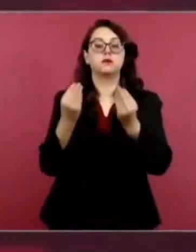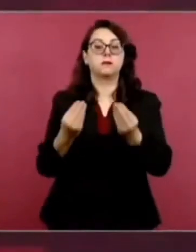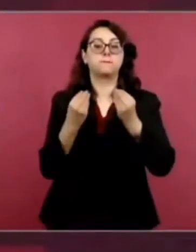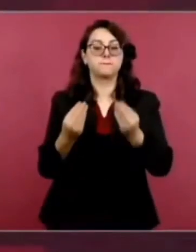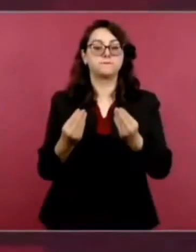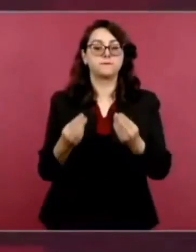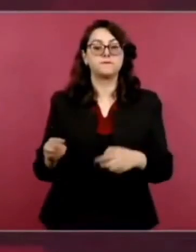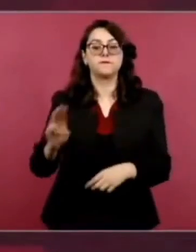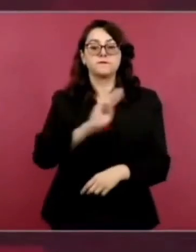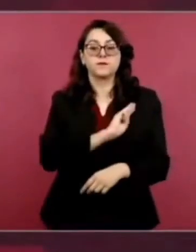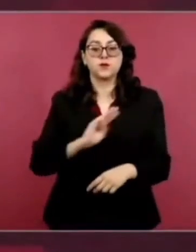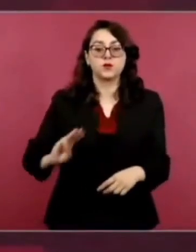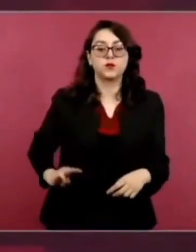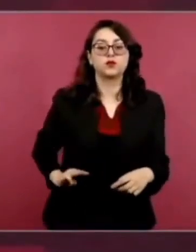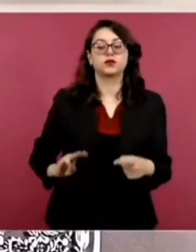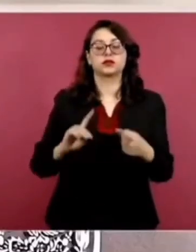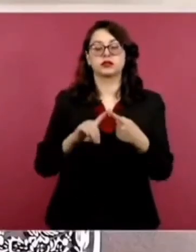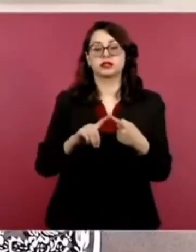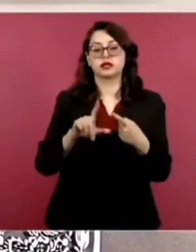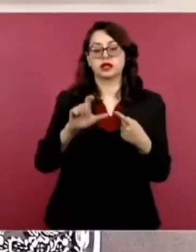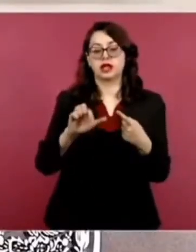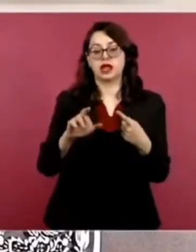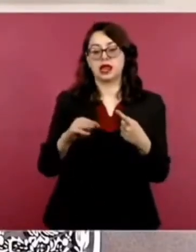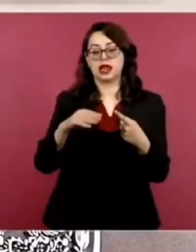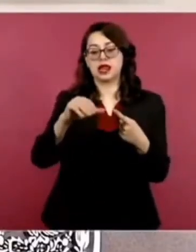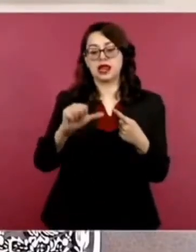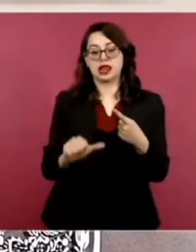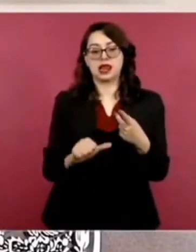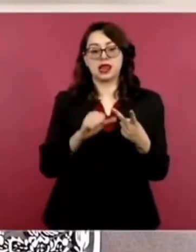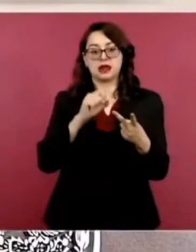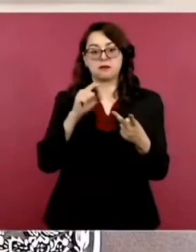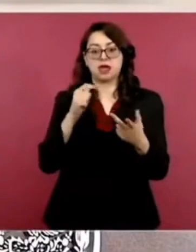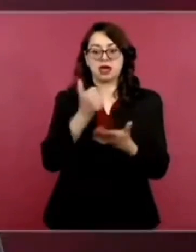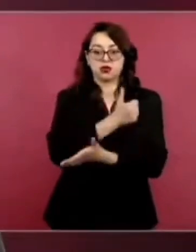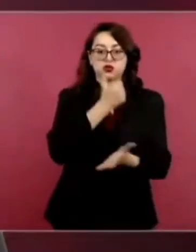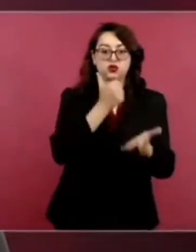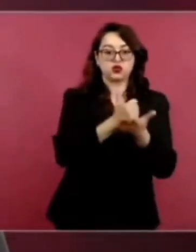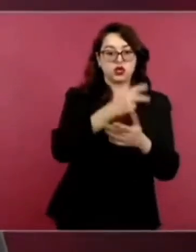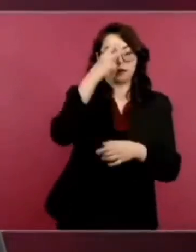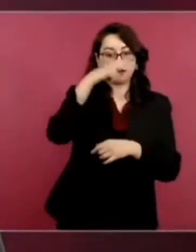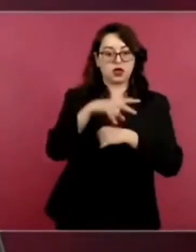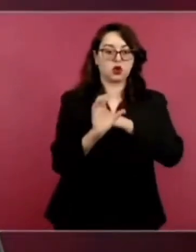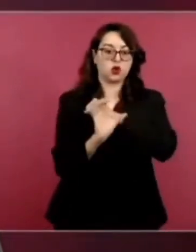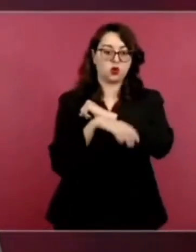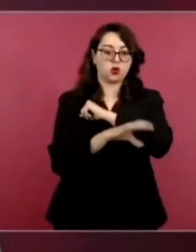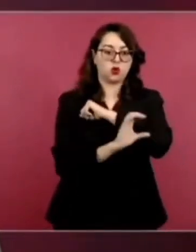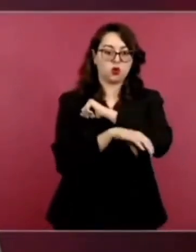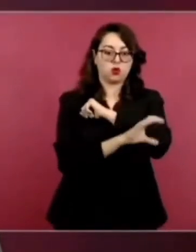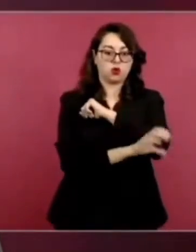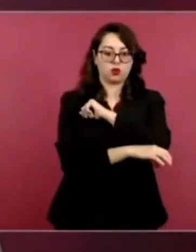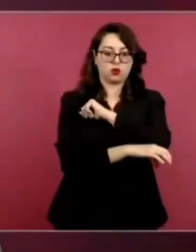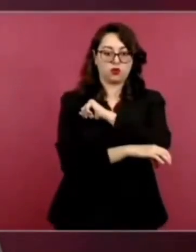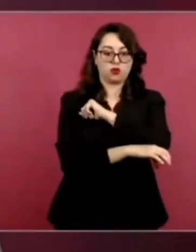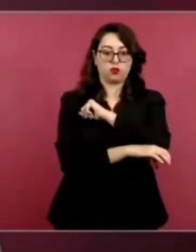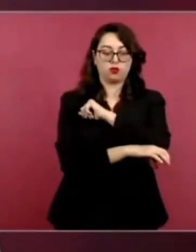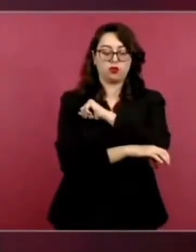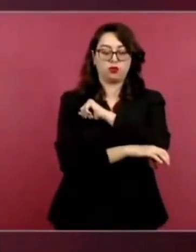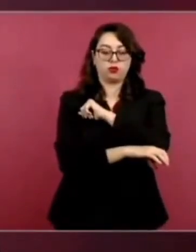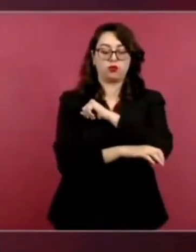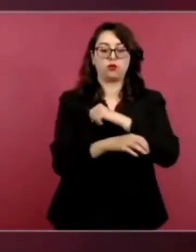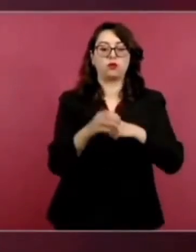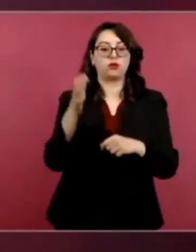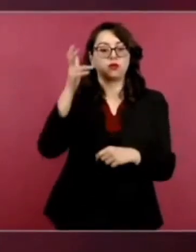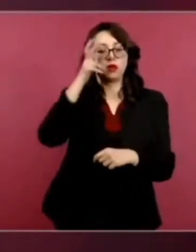Lerma, básicamente con Cuajimalpa, con las alcaldías de